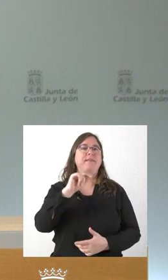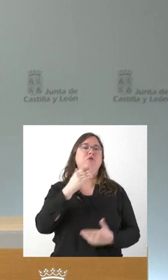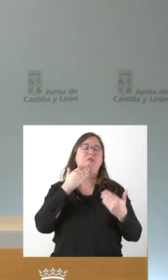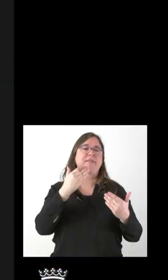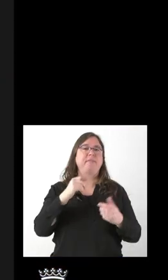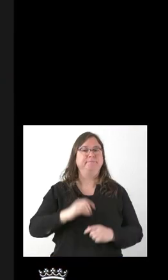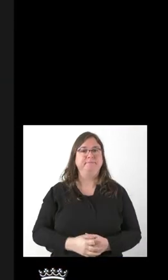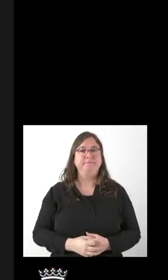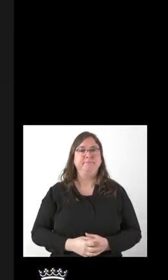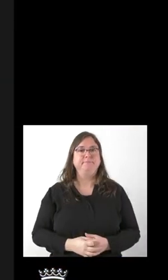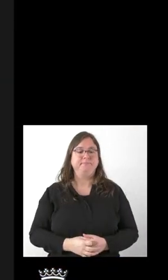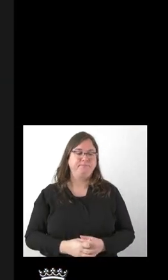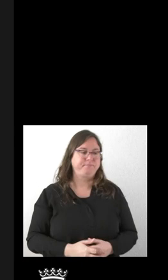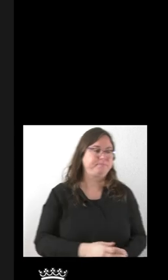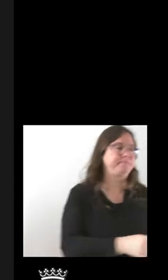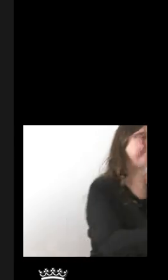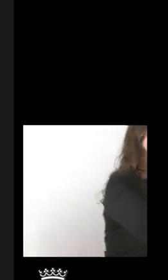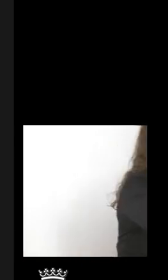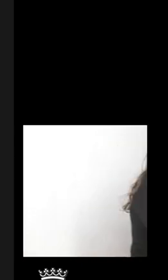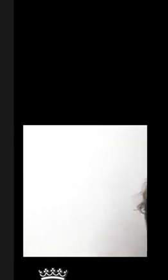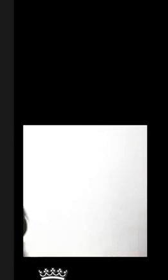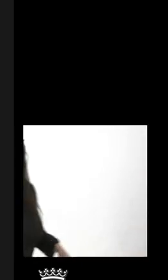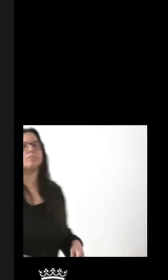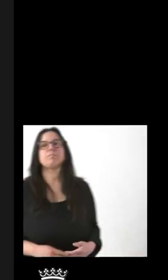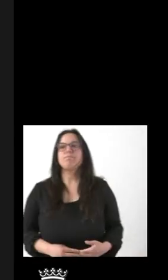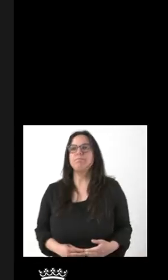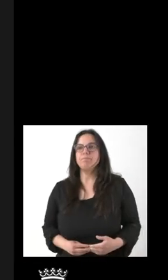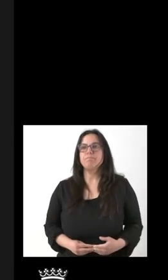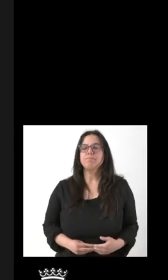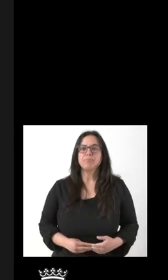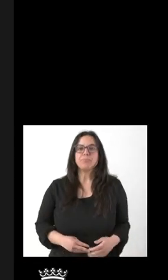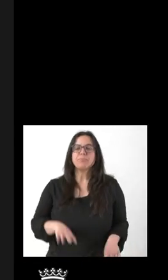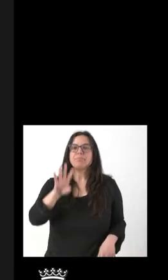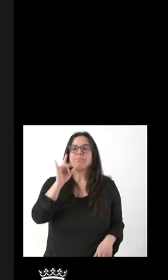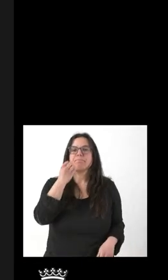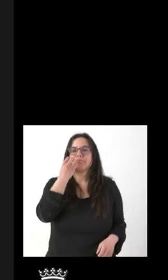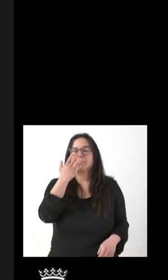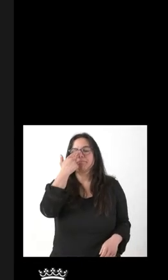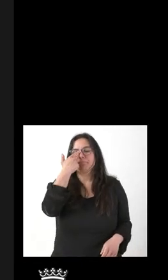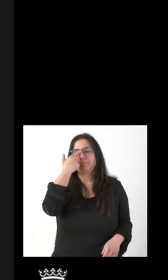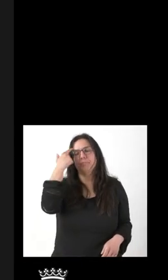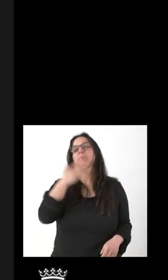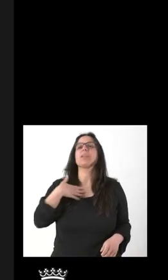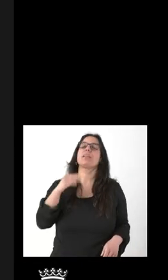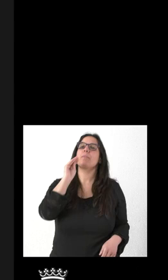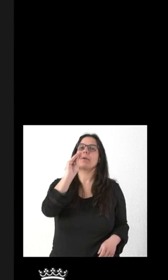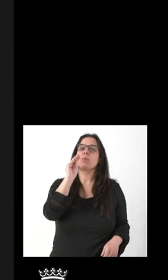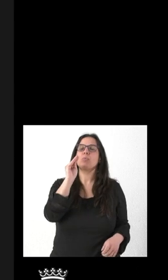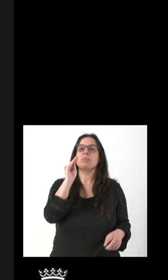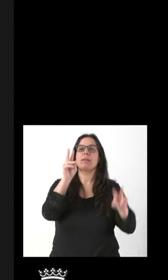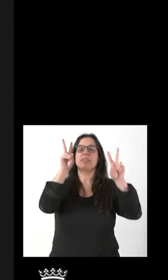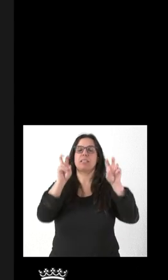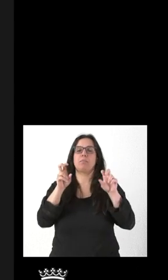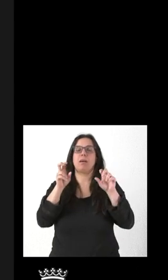cuando quieras. Sí, muy buenas. Yo quería preguntar, por un lado, ha sacado esta mañana a la Junta la licitación